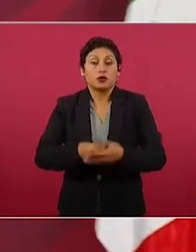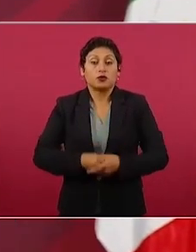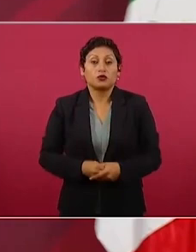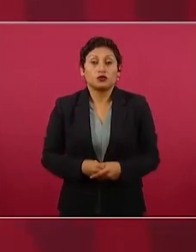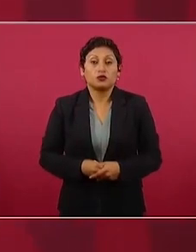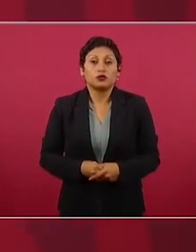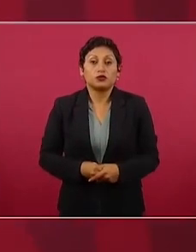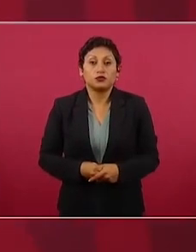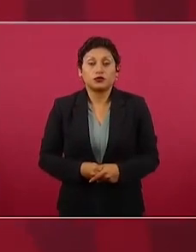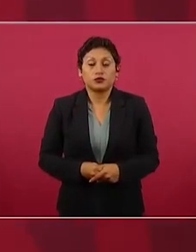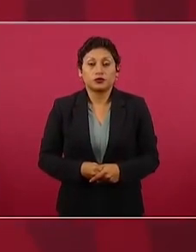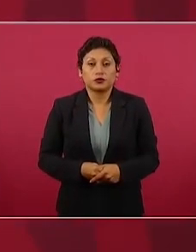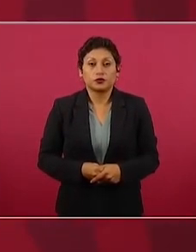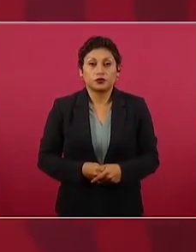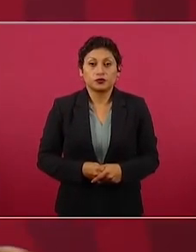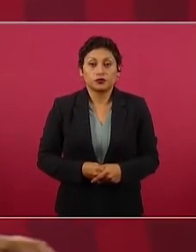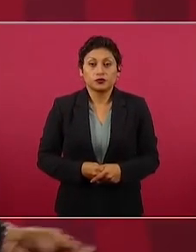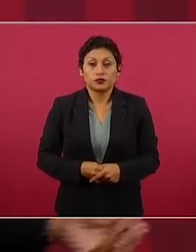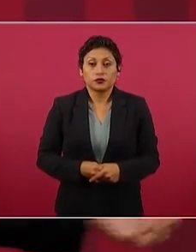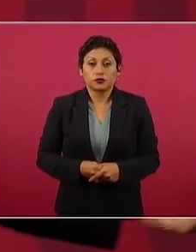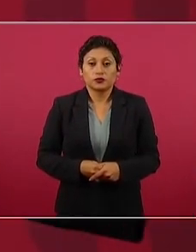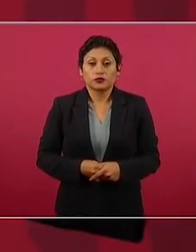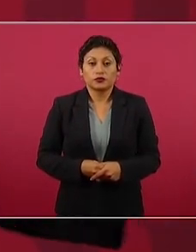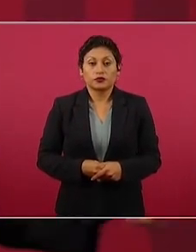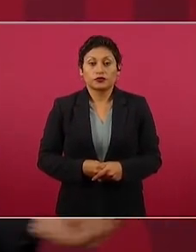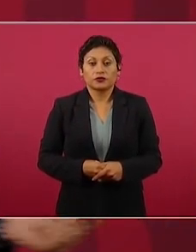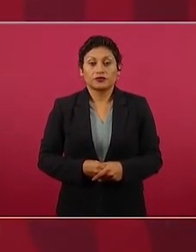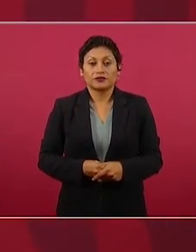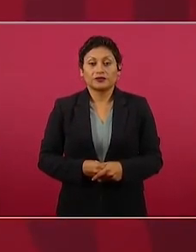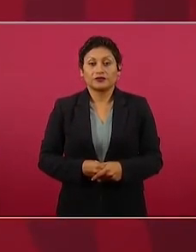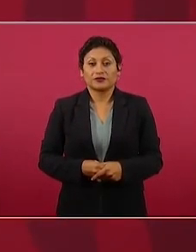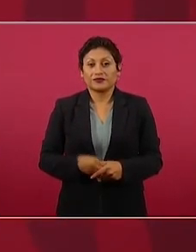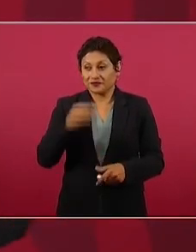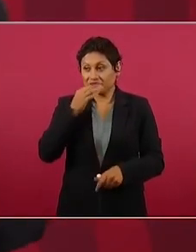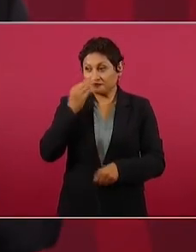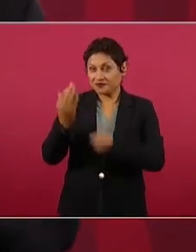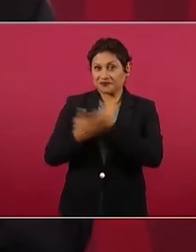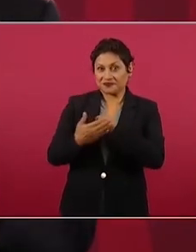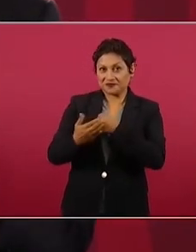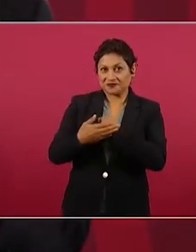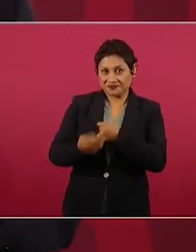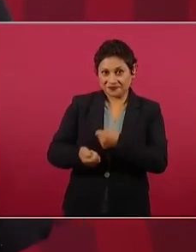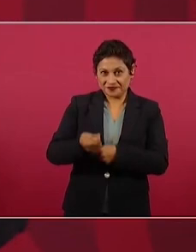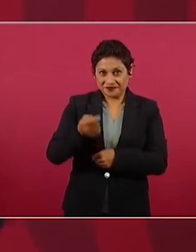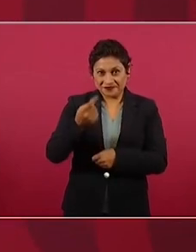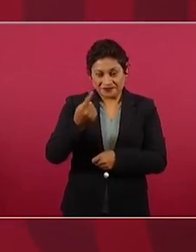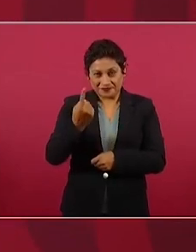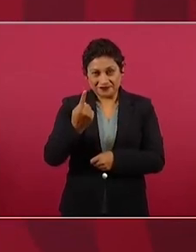primera llamada este le llevaron